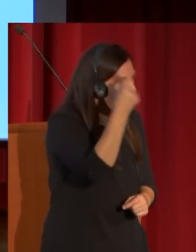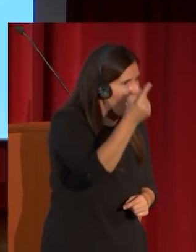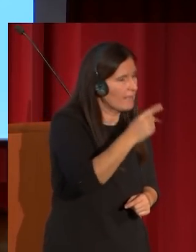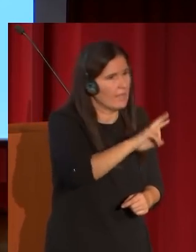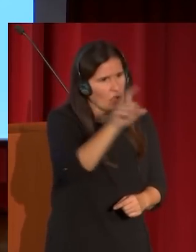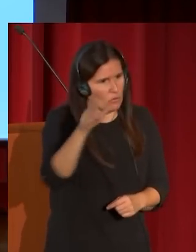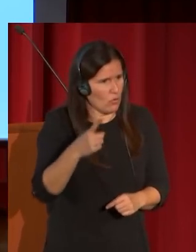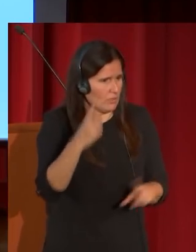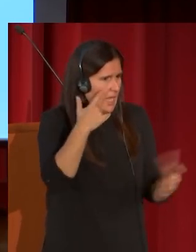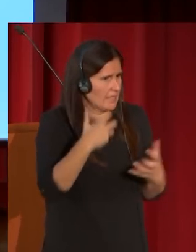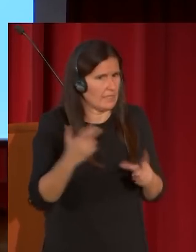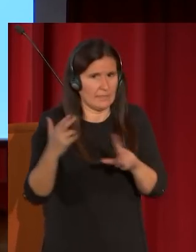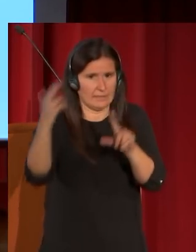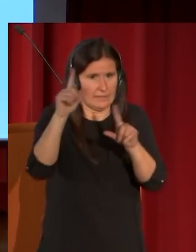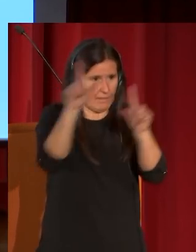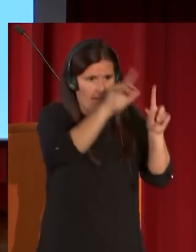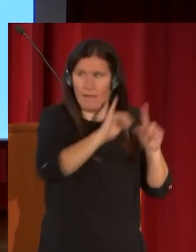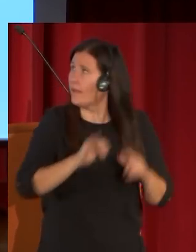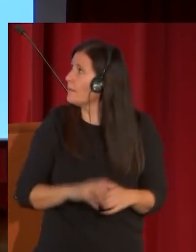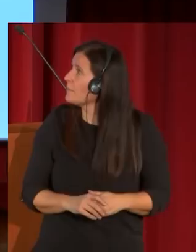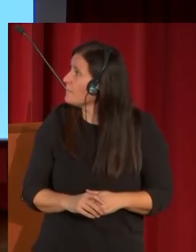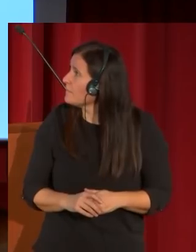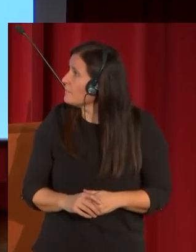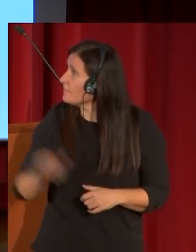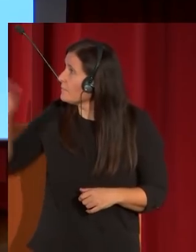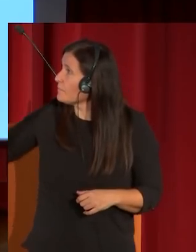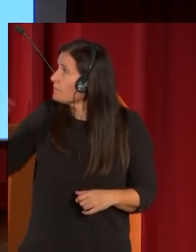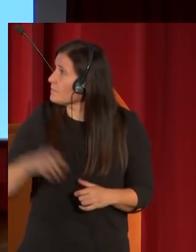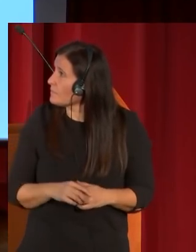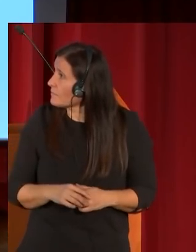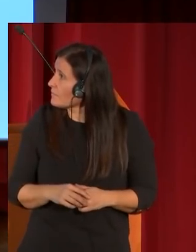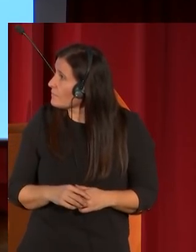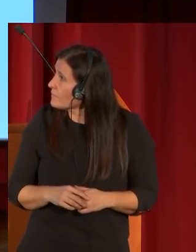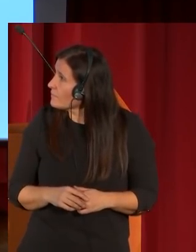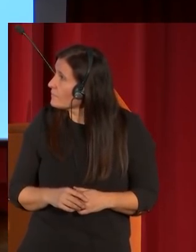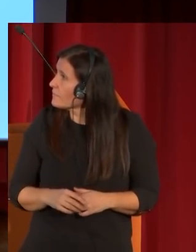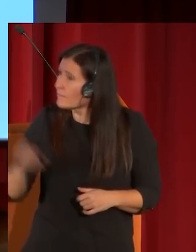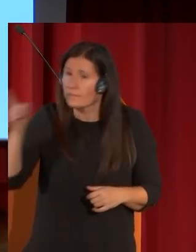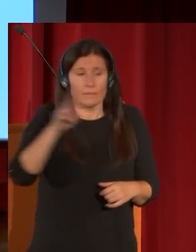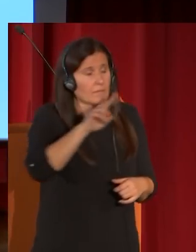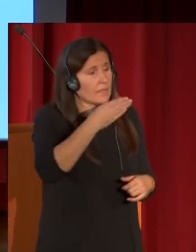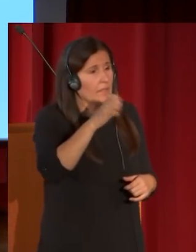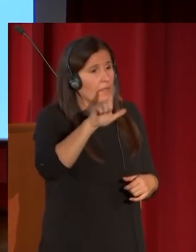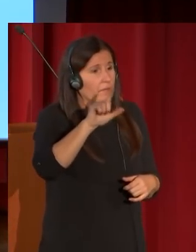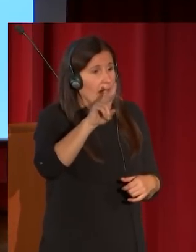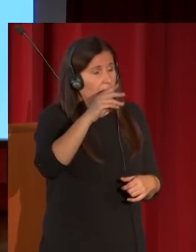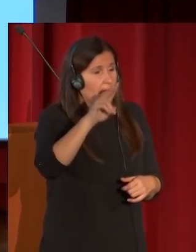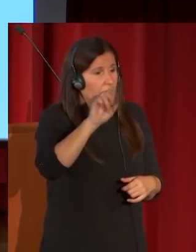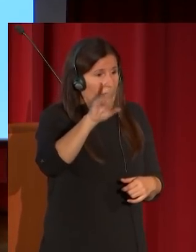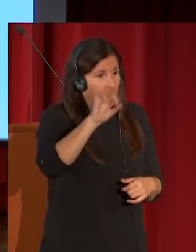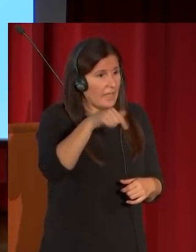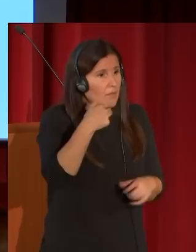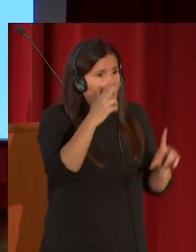retrato de Rubens que estaba en el palacio Colonna y aquí tienen el torso Belvedere maravilloso con esa pincelada